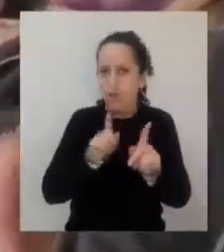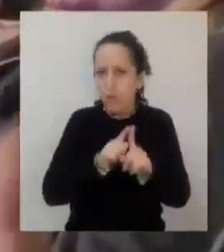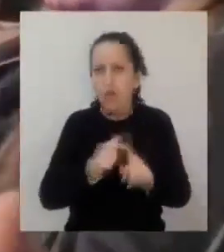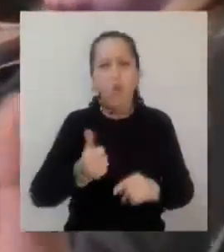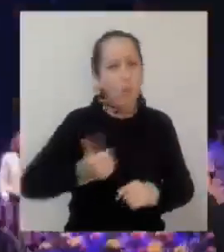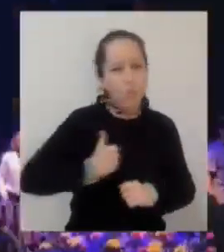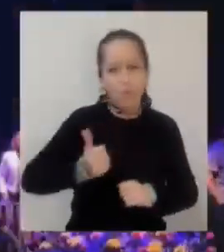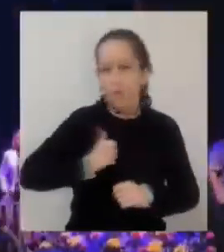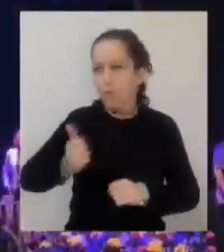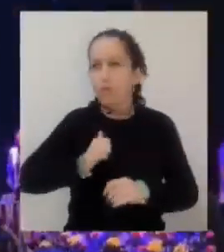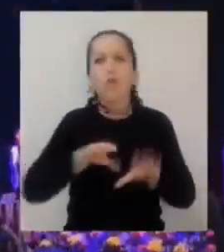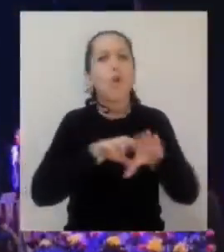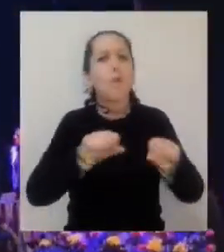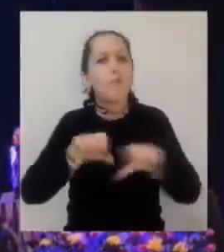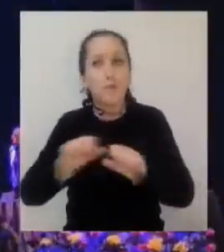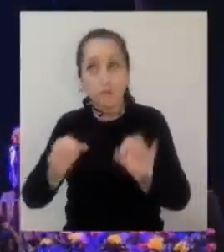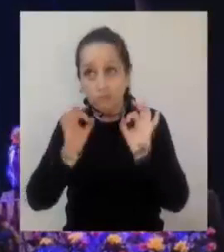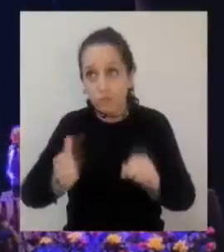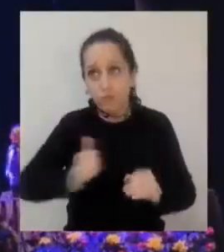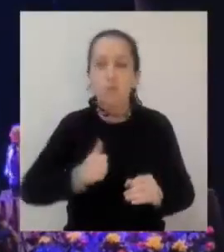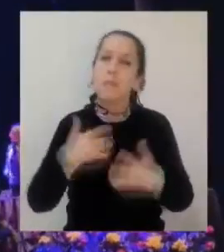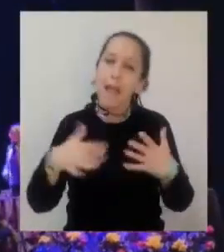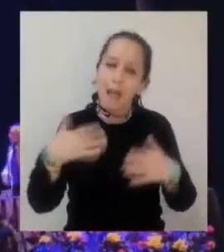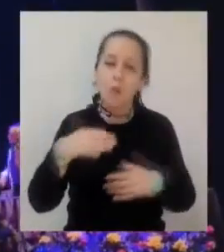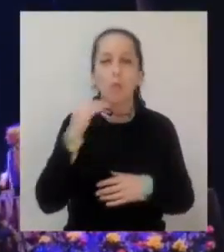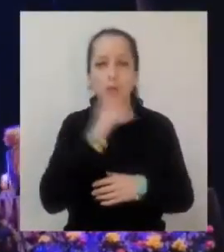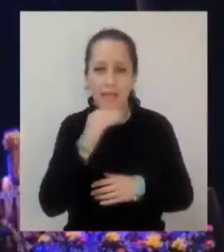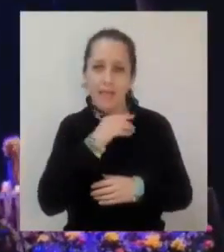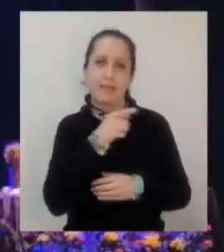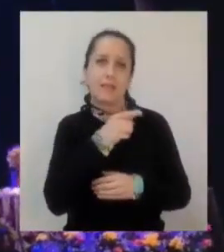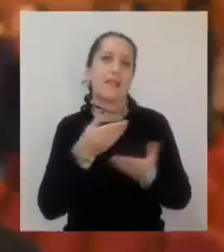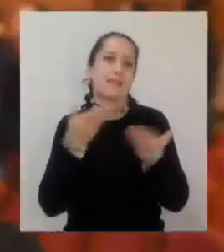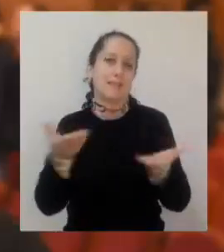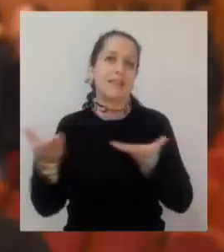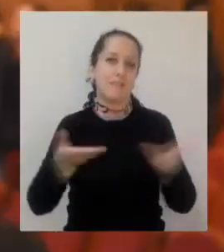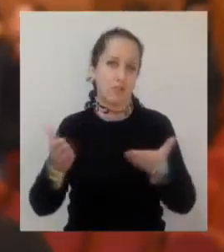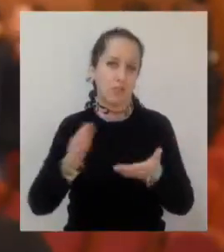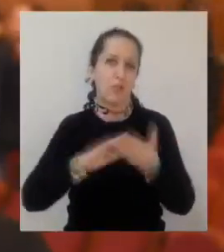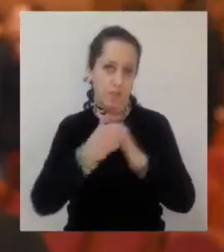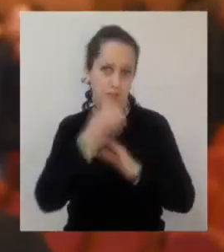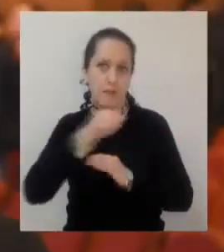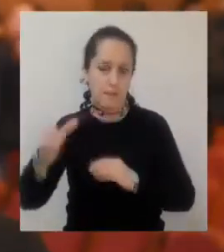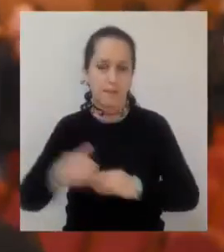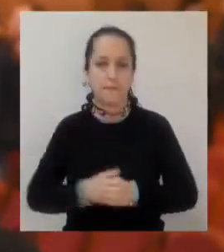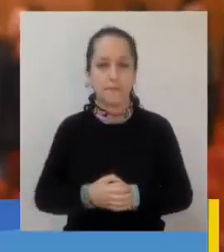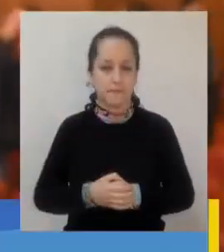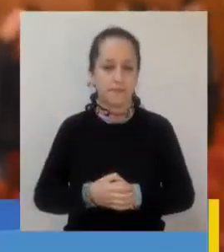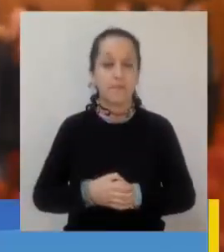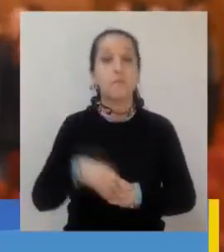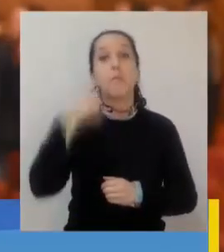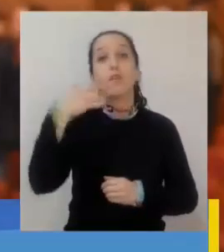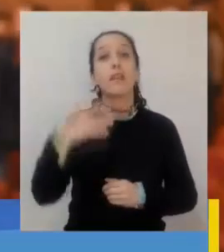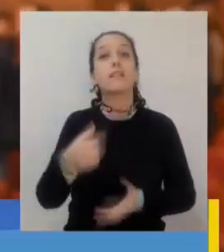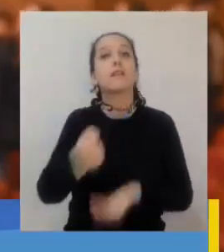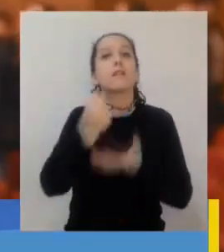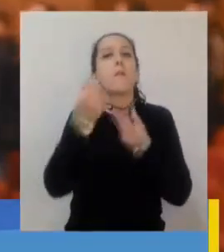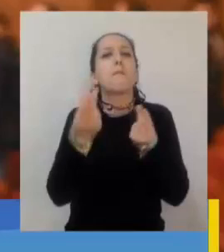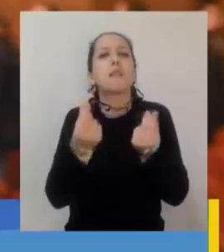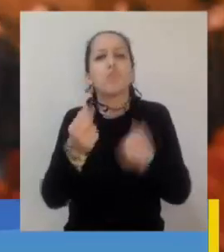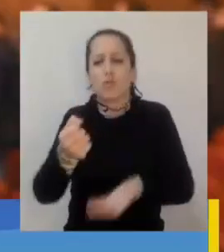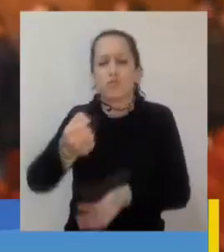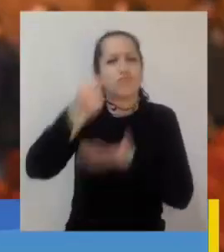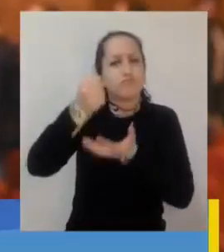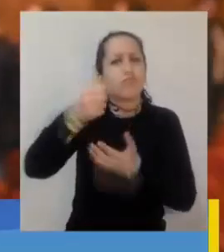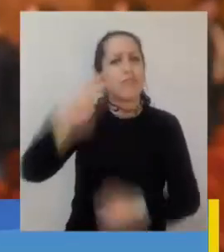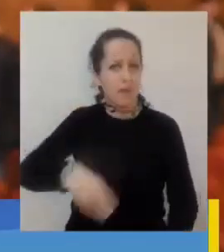urgentes al servicio de la comunidad. Lo importante tiene que ver hoy día con el presupuesto de la ciudad. Yo creo que hoy día